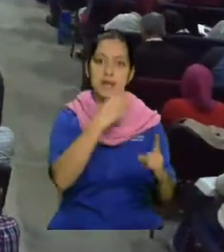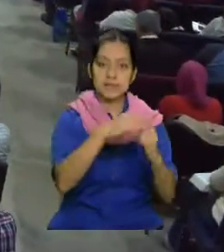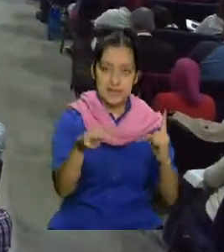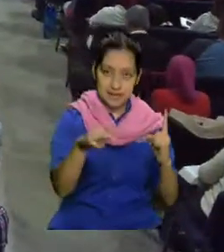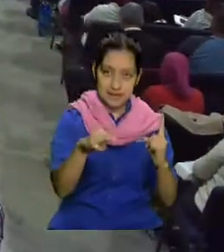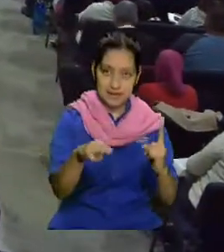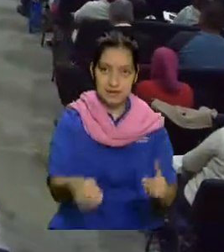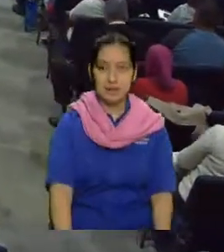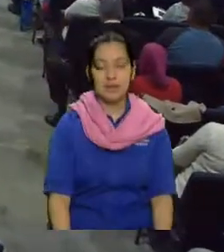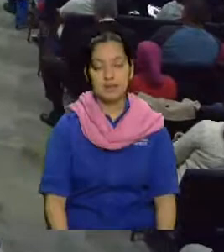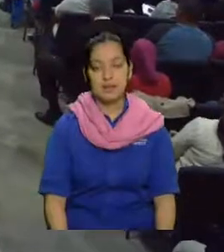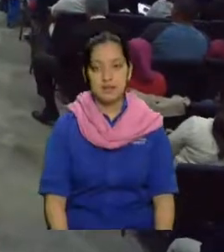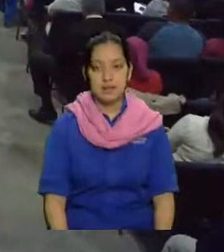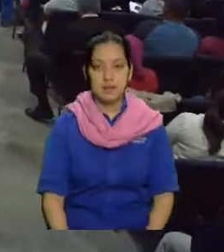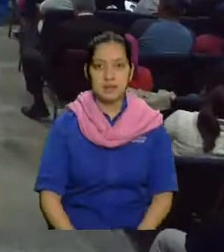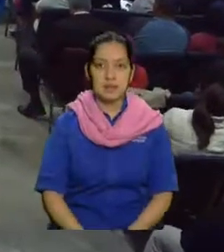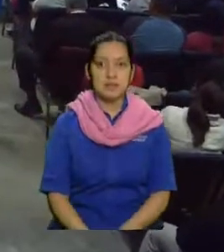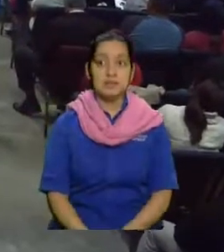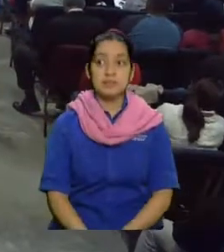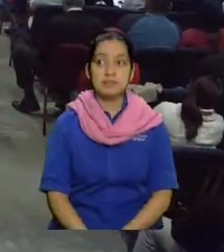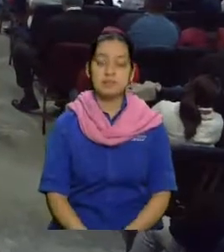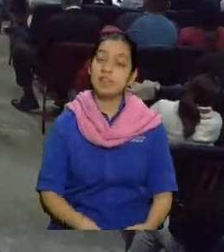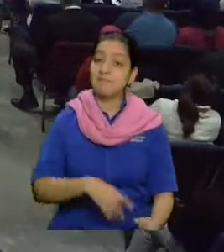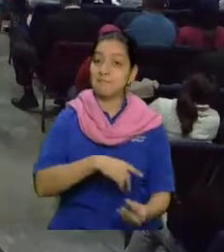mató a Adonías. ¡Mira qué familia!